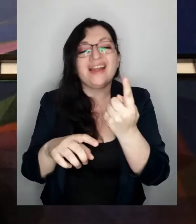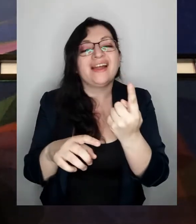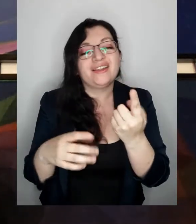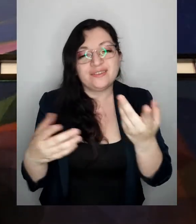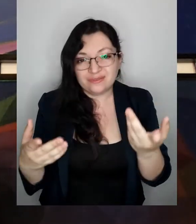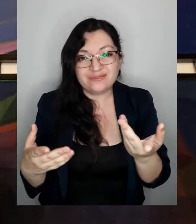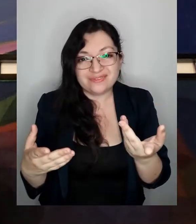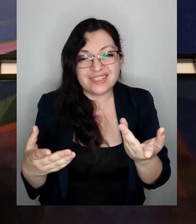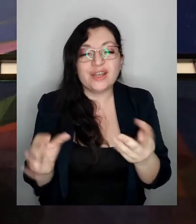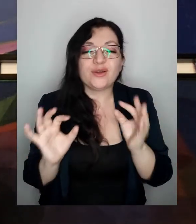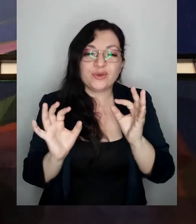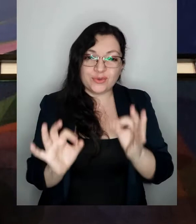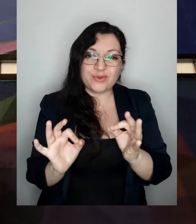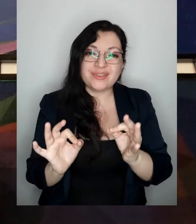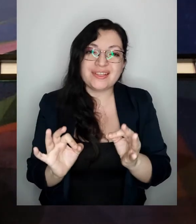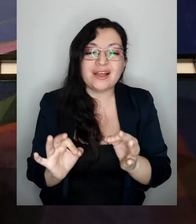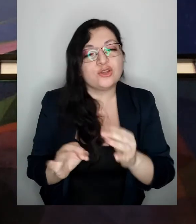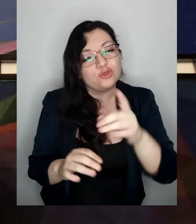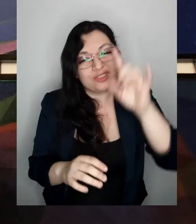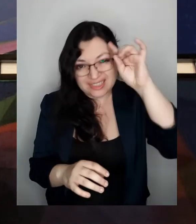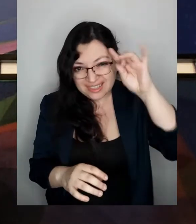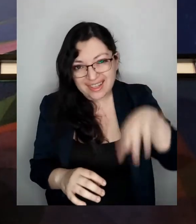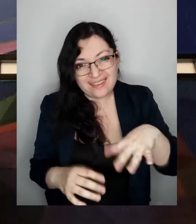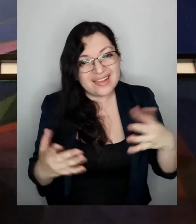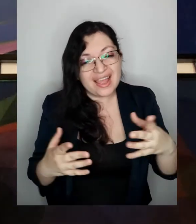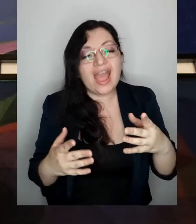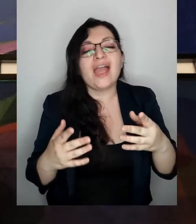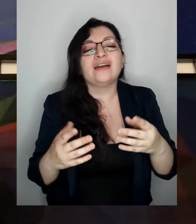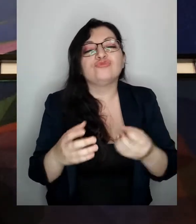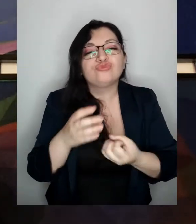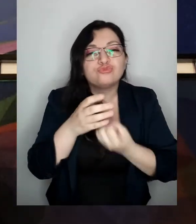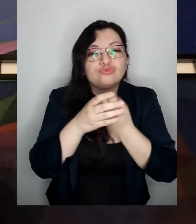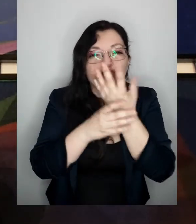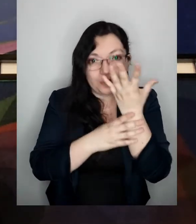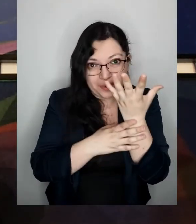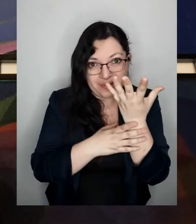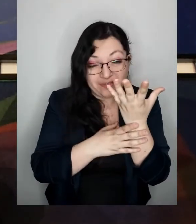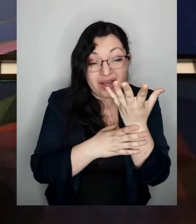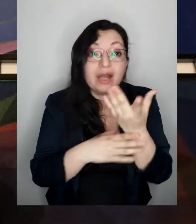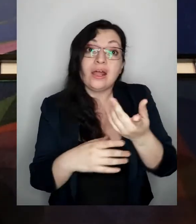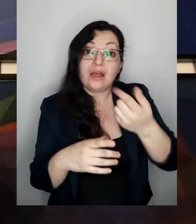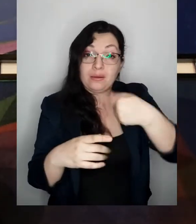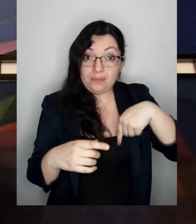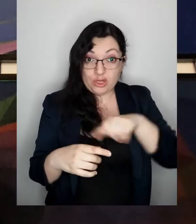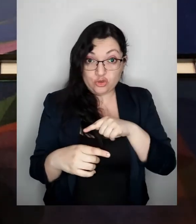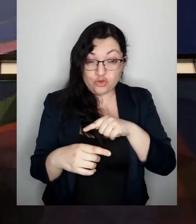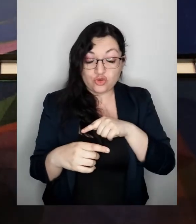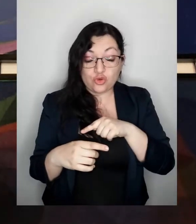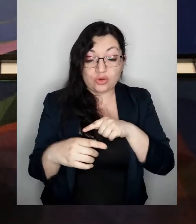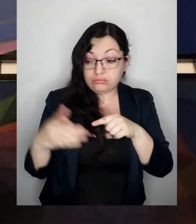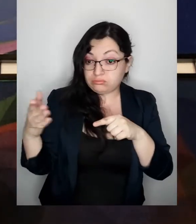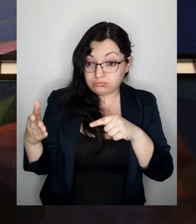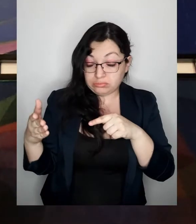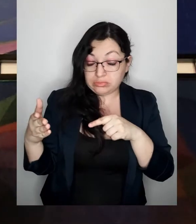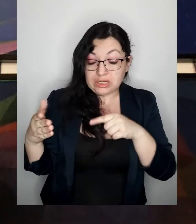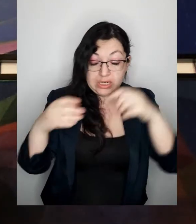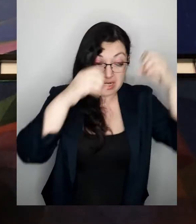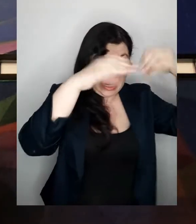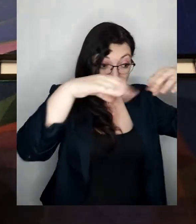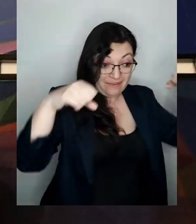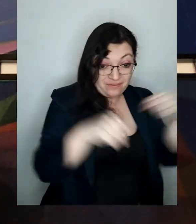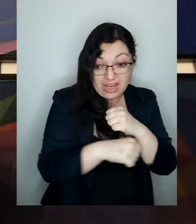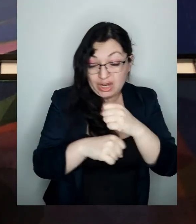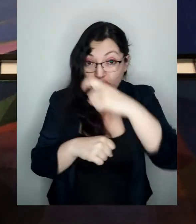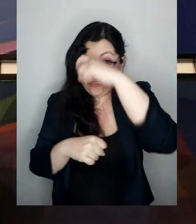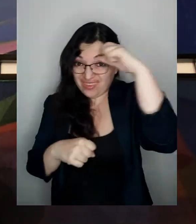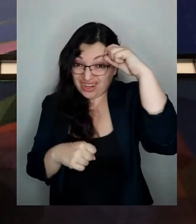teníamos que justamente como ya adivinaste es la primavera lo que para nosotros sucede entre el invierno y entre el verano